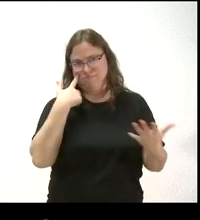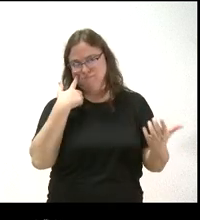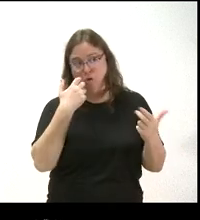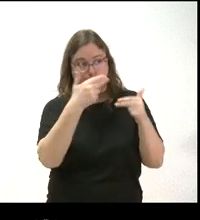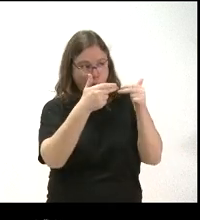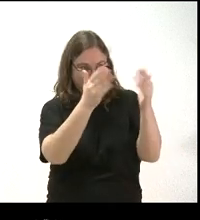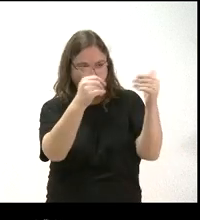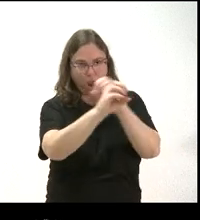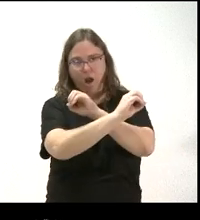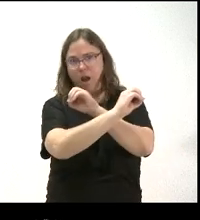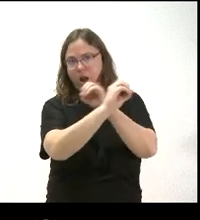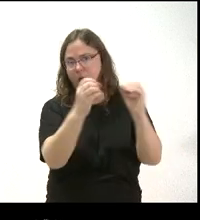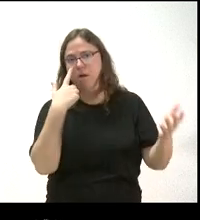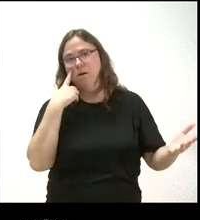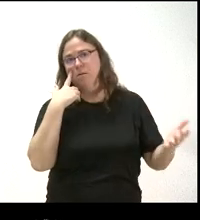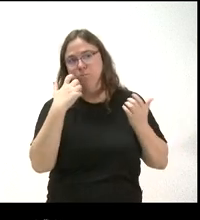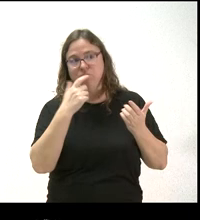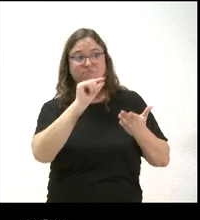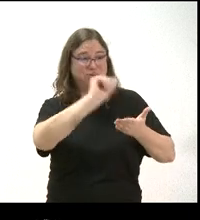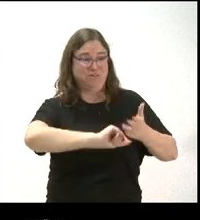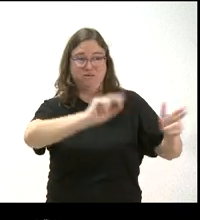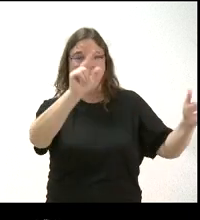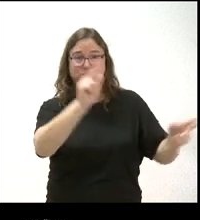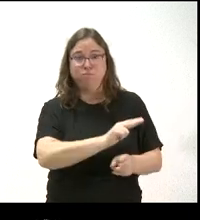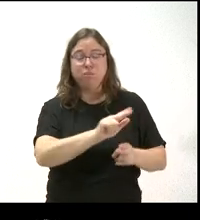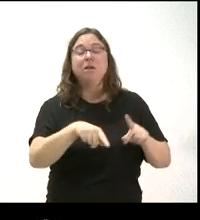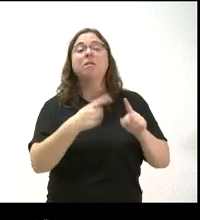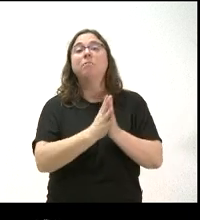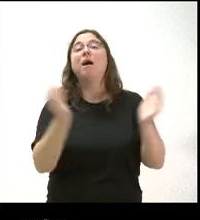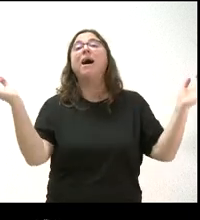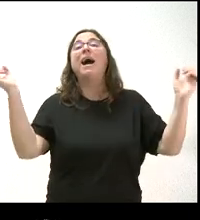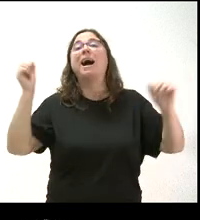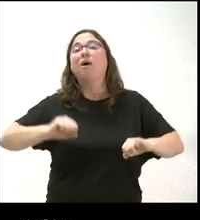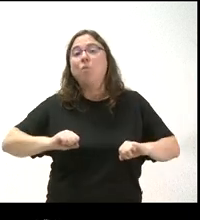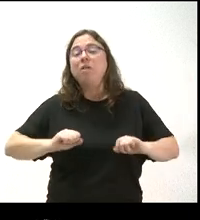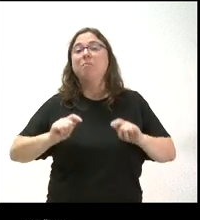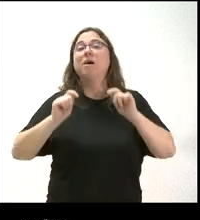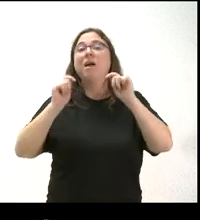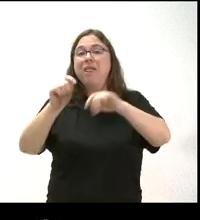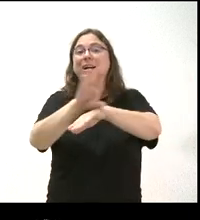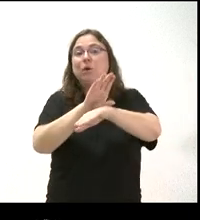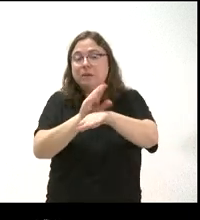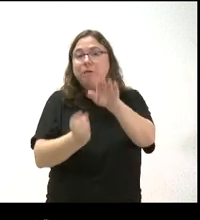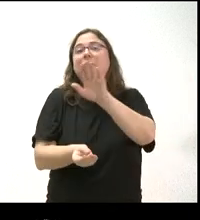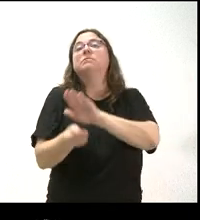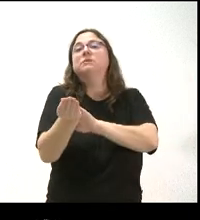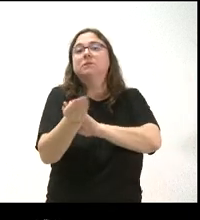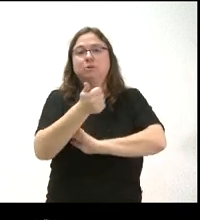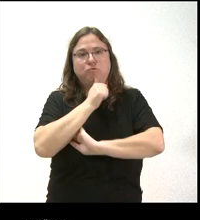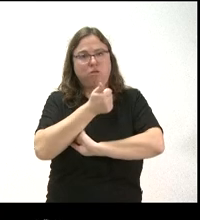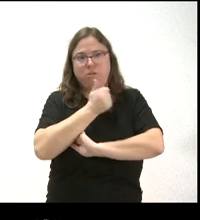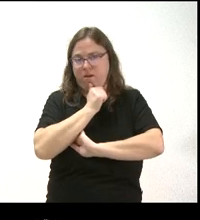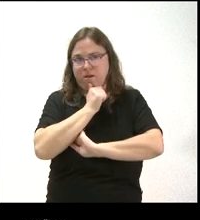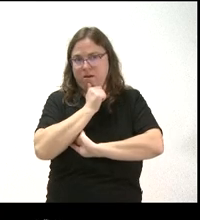había obra alguna, sino solamente el acuerdo del Consejo de Gobierno para facultar a la consejería para que lo restinda. Todavía no se ha